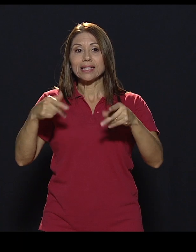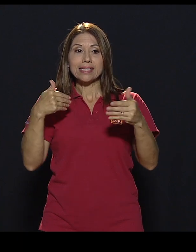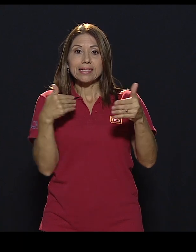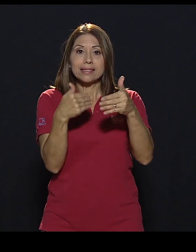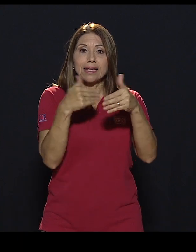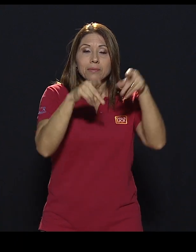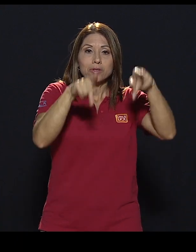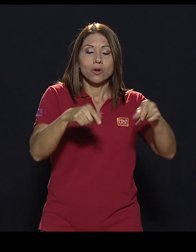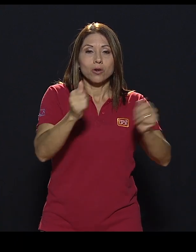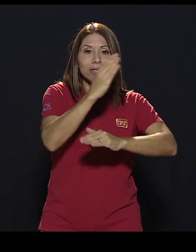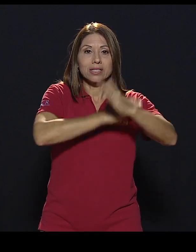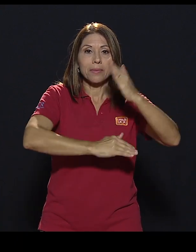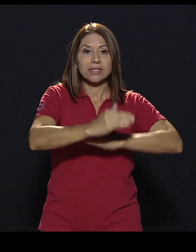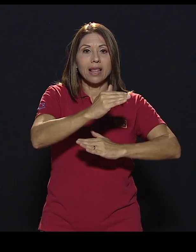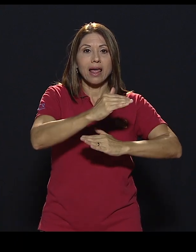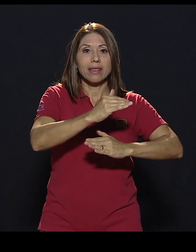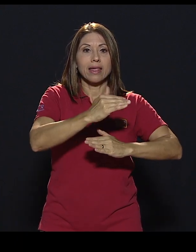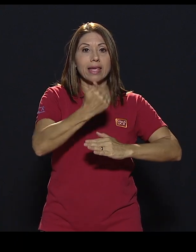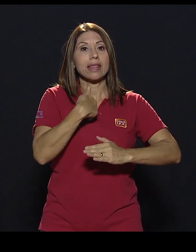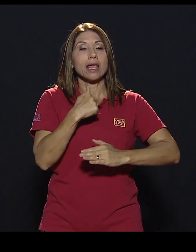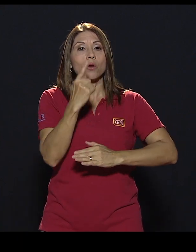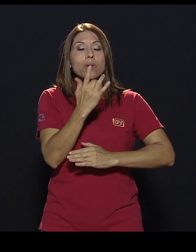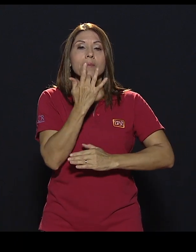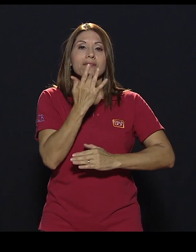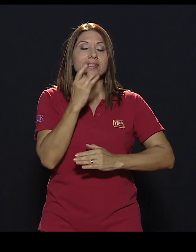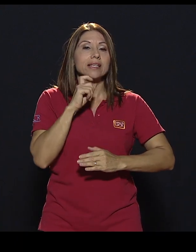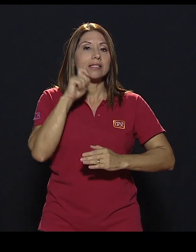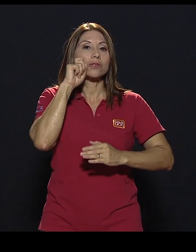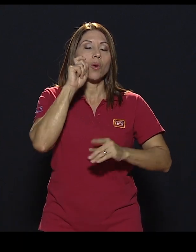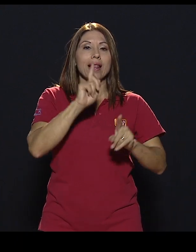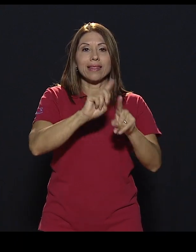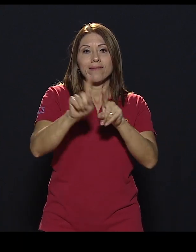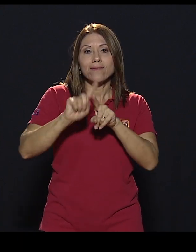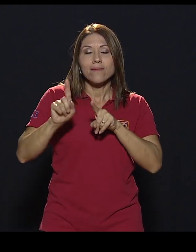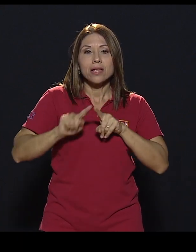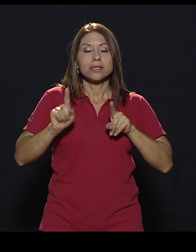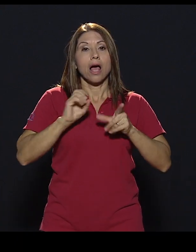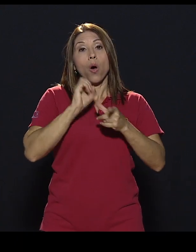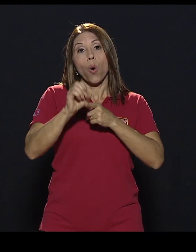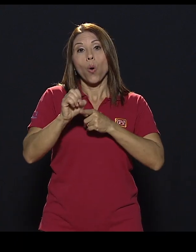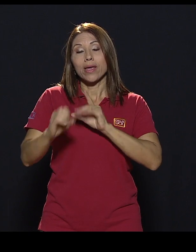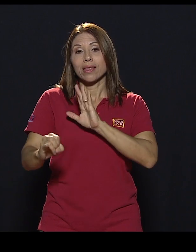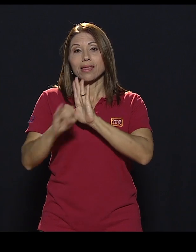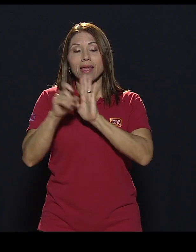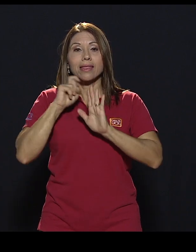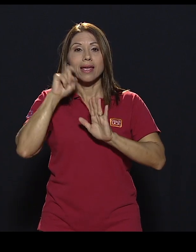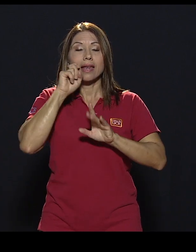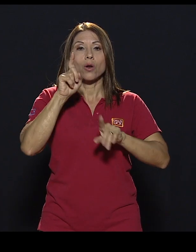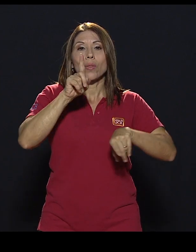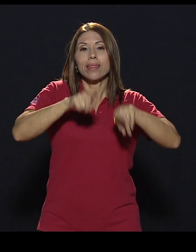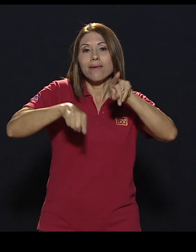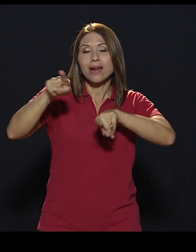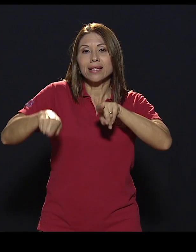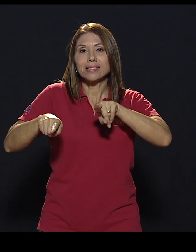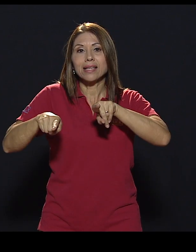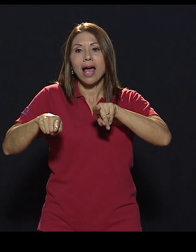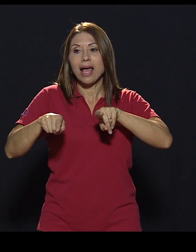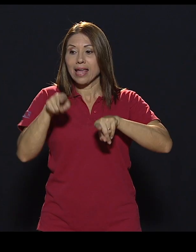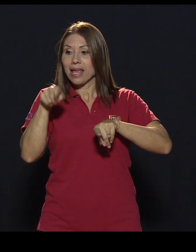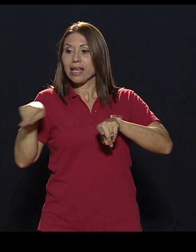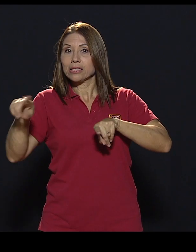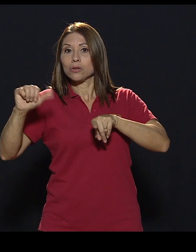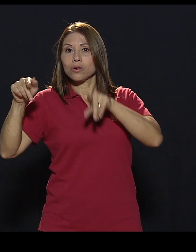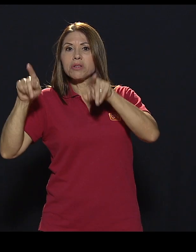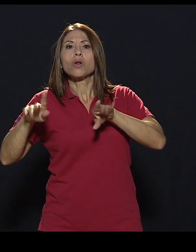alrededor de la persona con discapacidad, que tienen una preferencia sexual diversa o una identidad de género diversa? ¿Cómo también